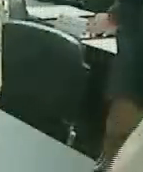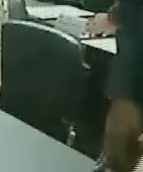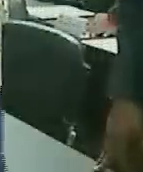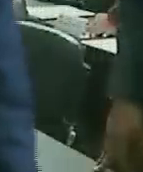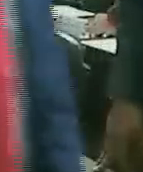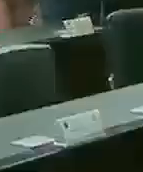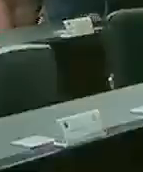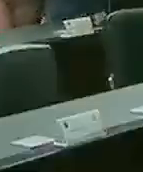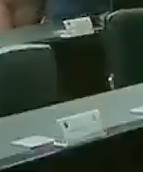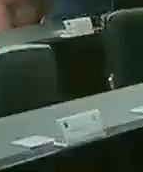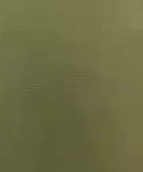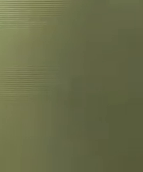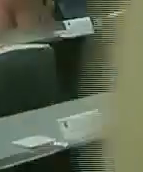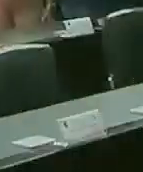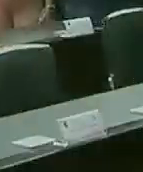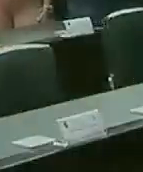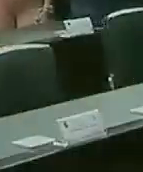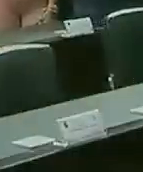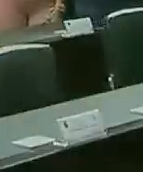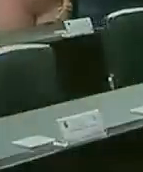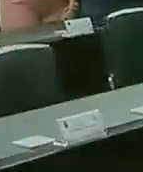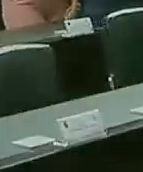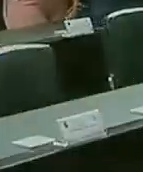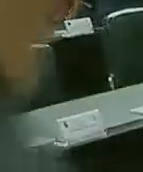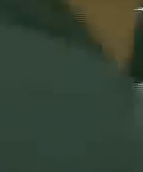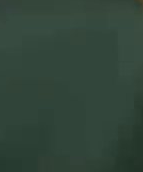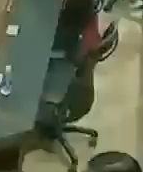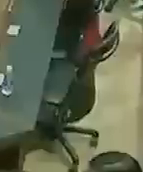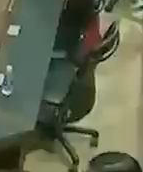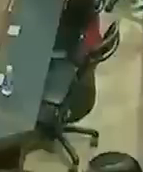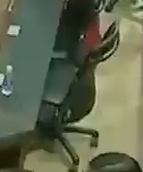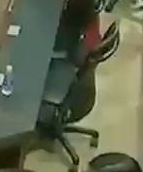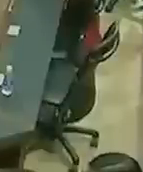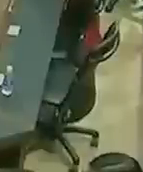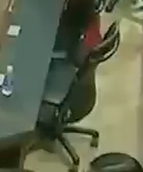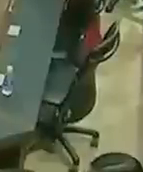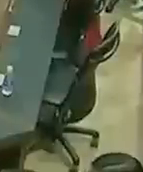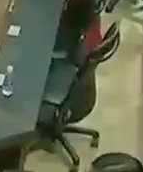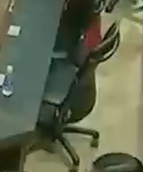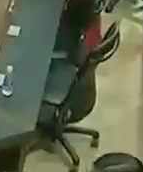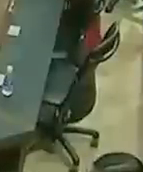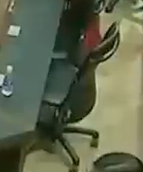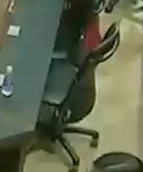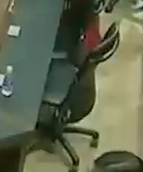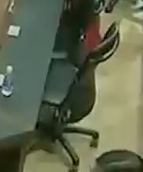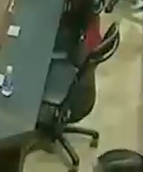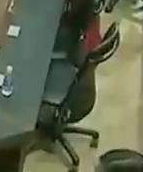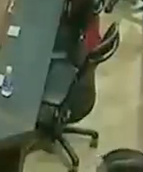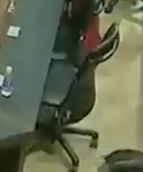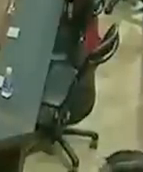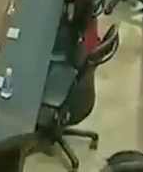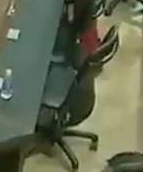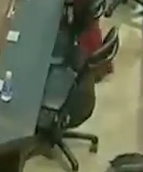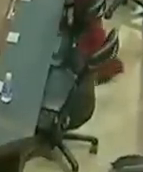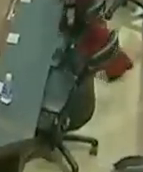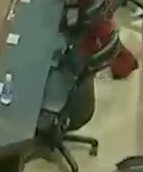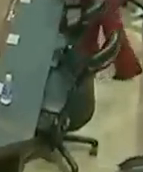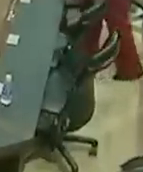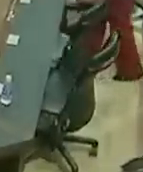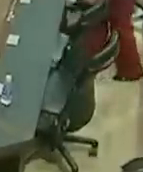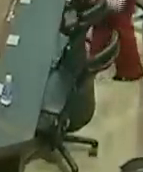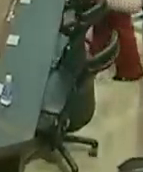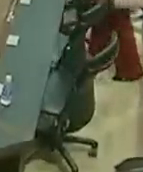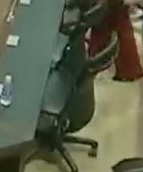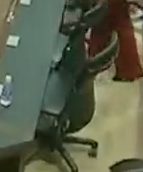proyecto de ley de reforma del decreto con rango, valor y fuerza de ley de pesca y acuicultura contó con los derechos de